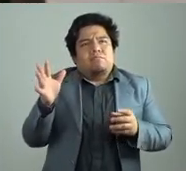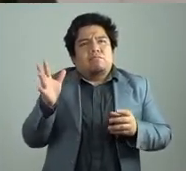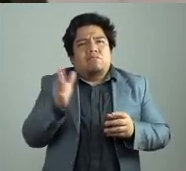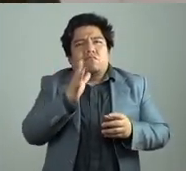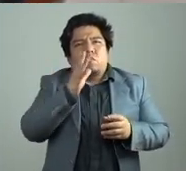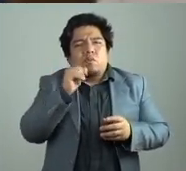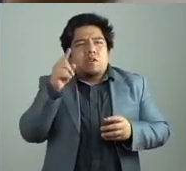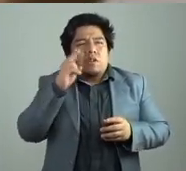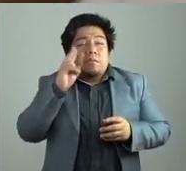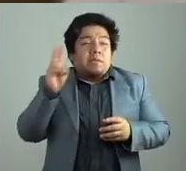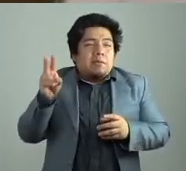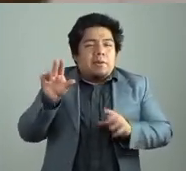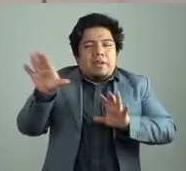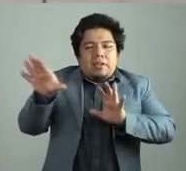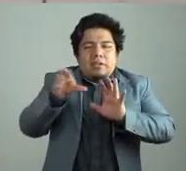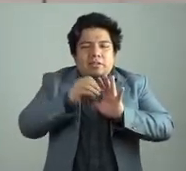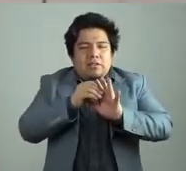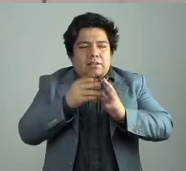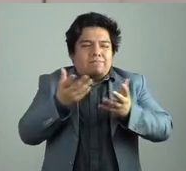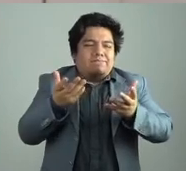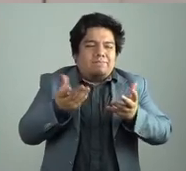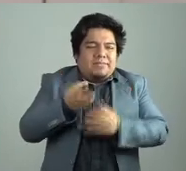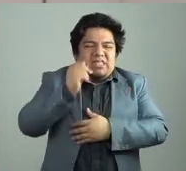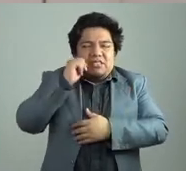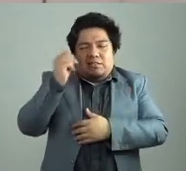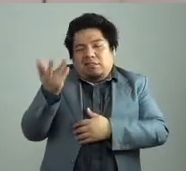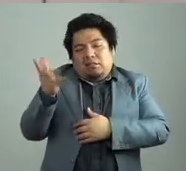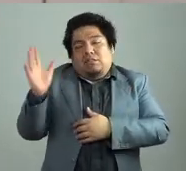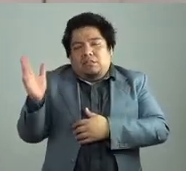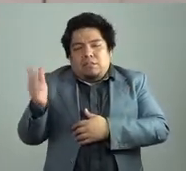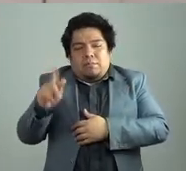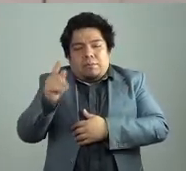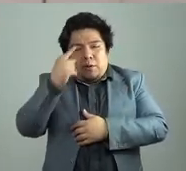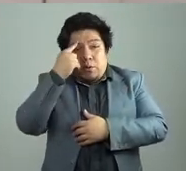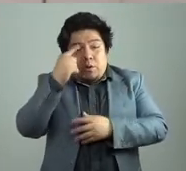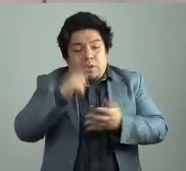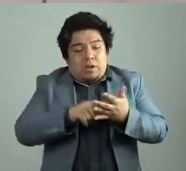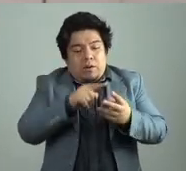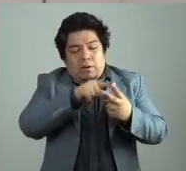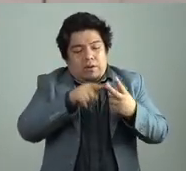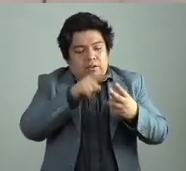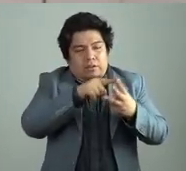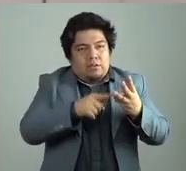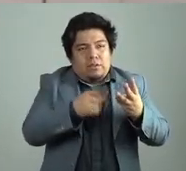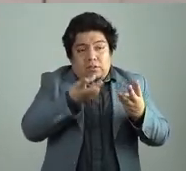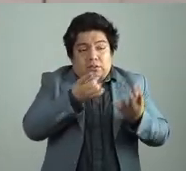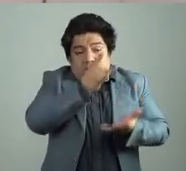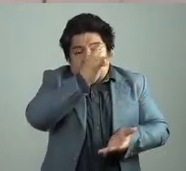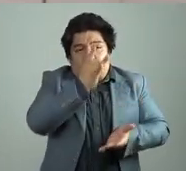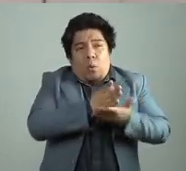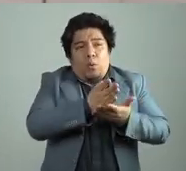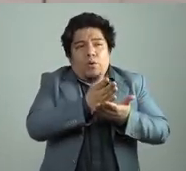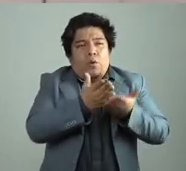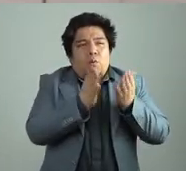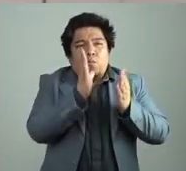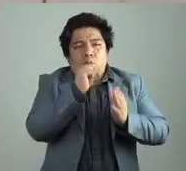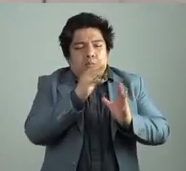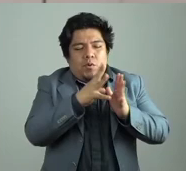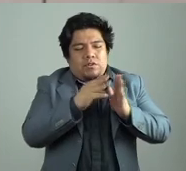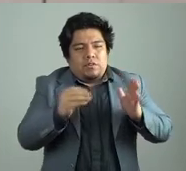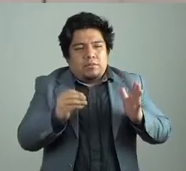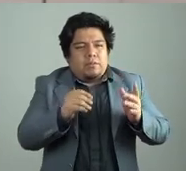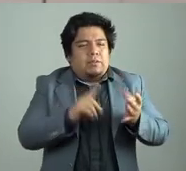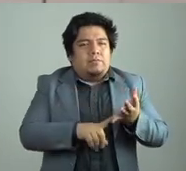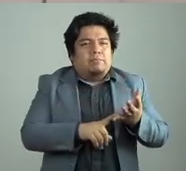son Baconcitos y ya no importan, ¿no? Pero yo creo que esos autores que son únicos, Katsu Ono, por ejemplo,